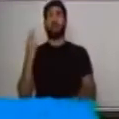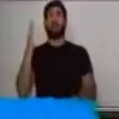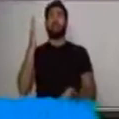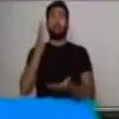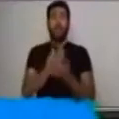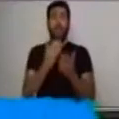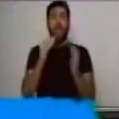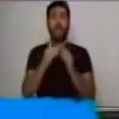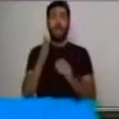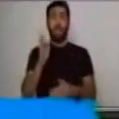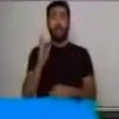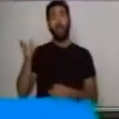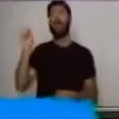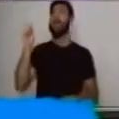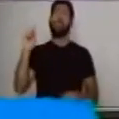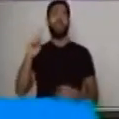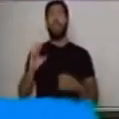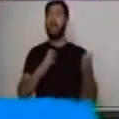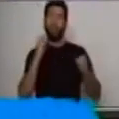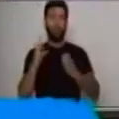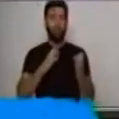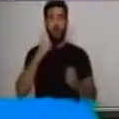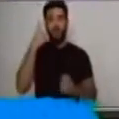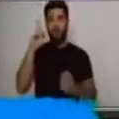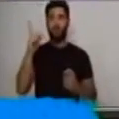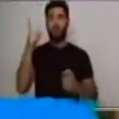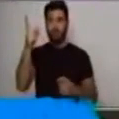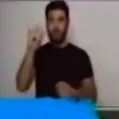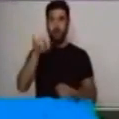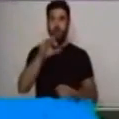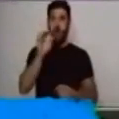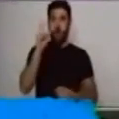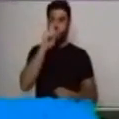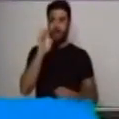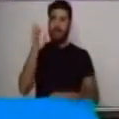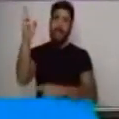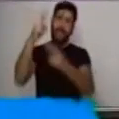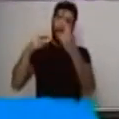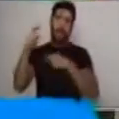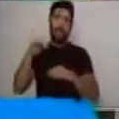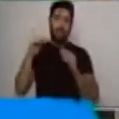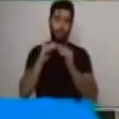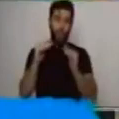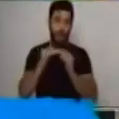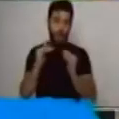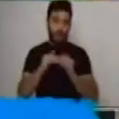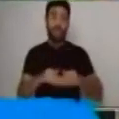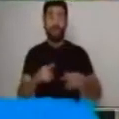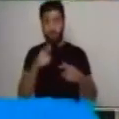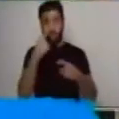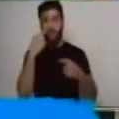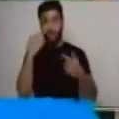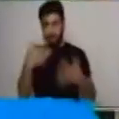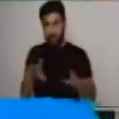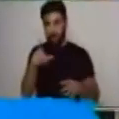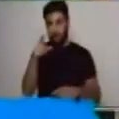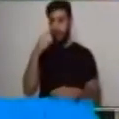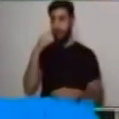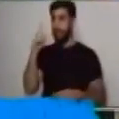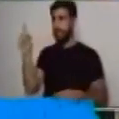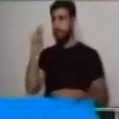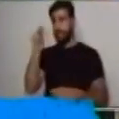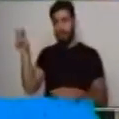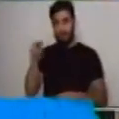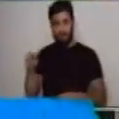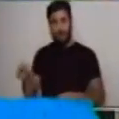lo recibió muy emocionado. Muy bien, ya que leímos nuestra primera historia que